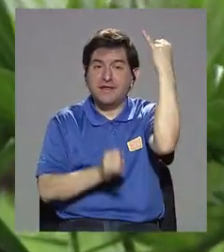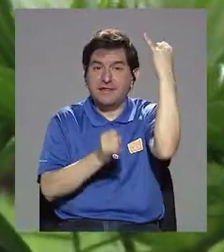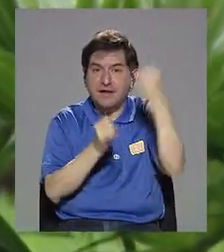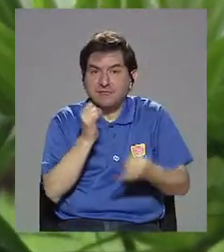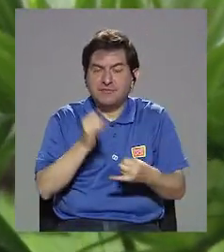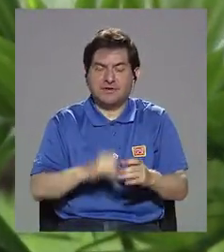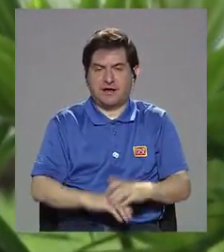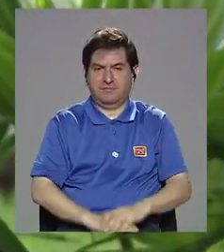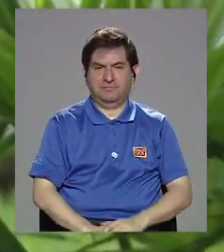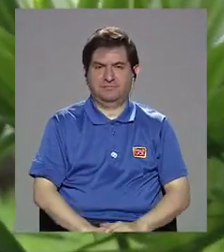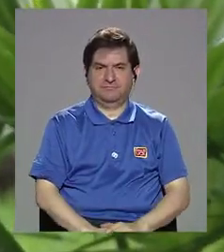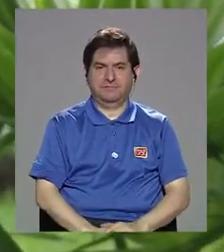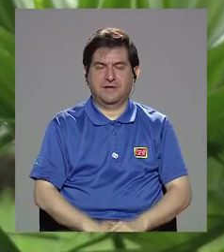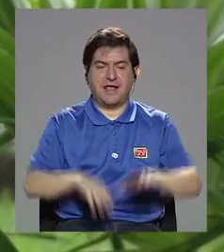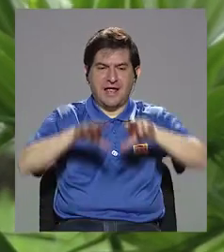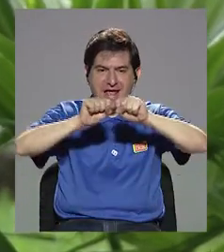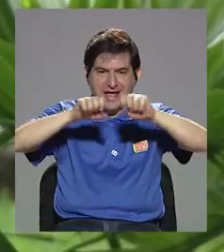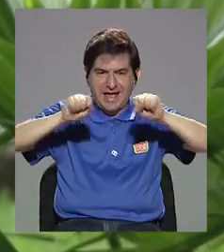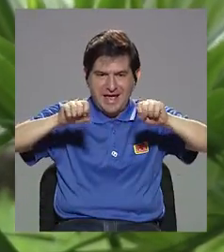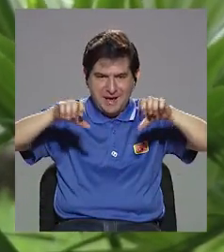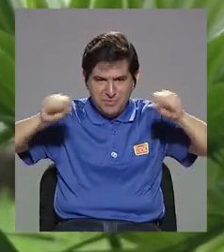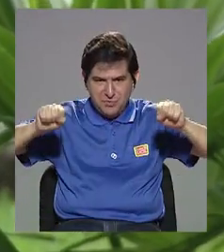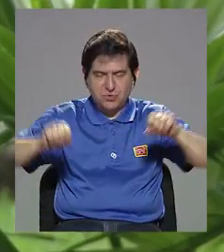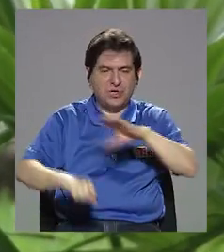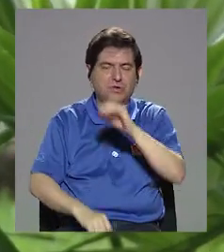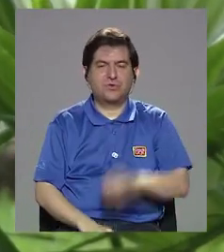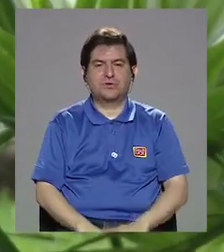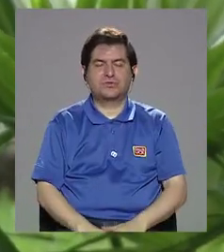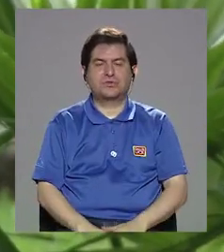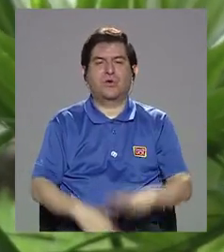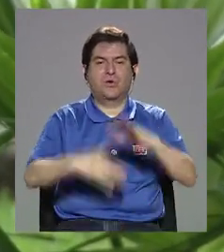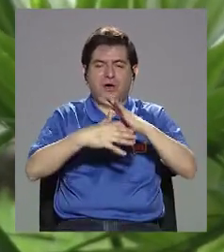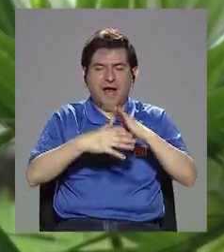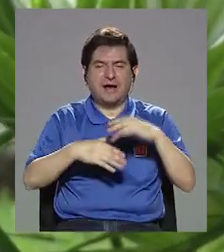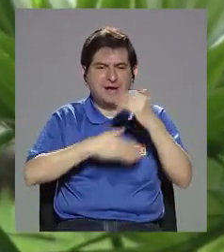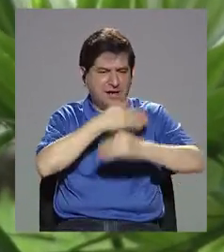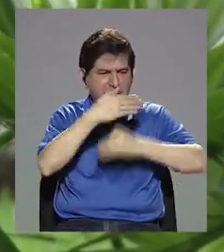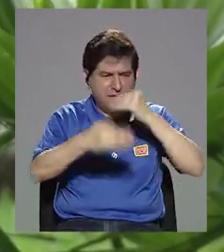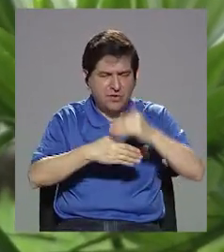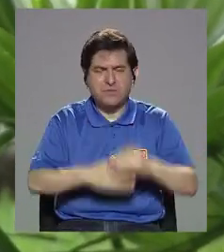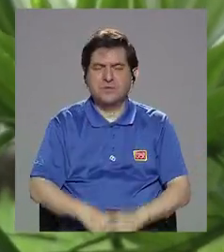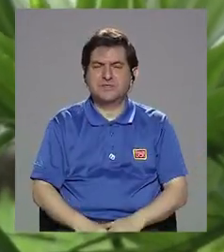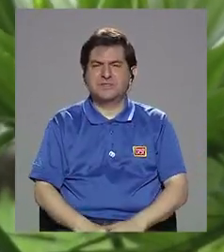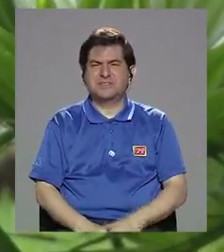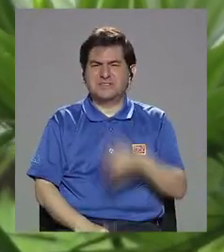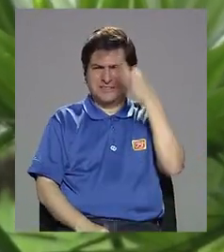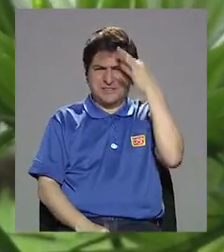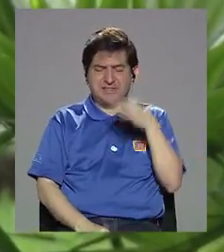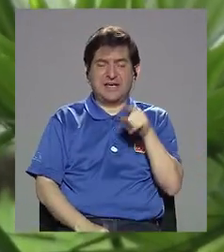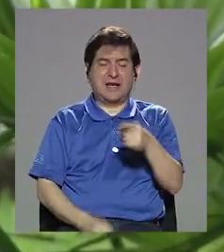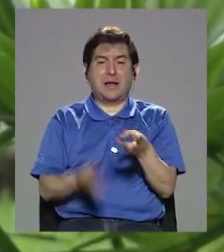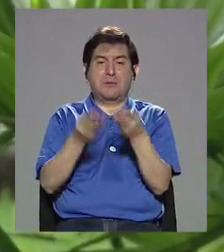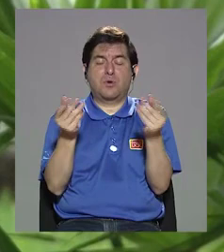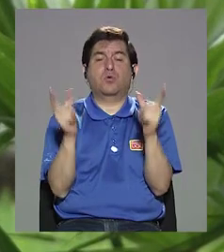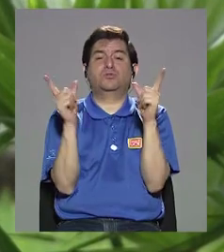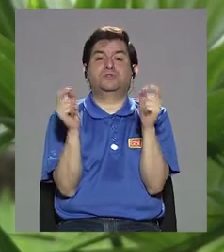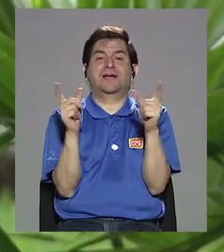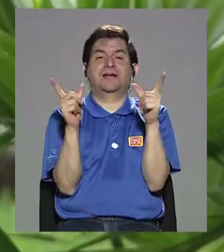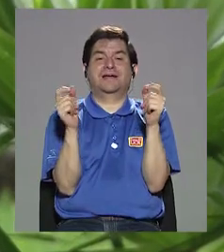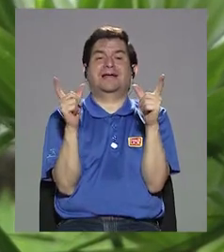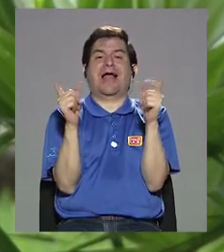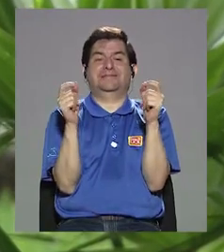es que los embutidos o las carnes procesadas se consideran carcinogénicos